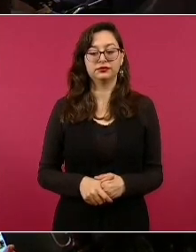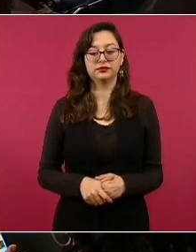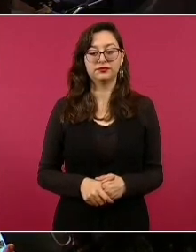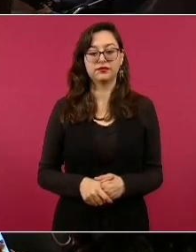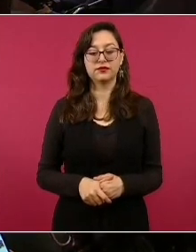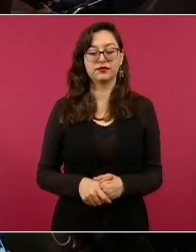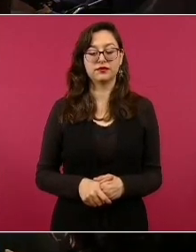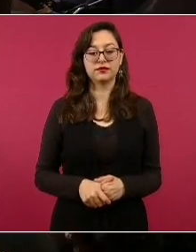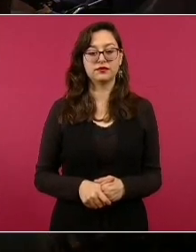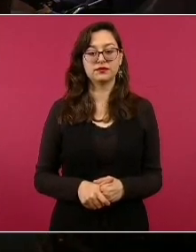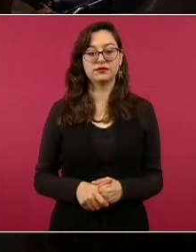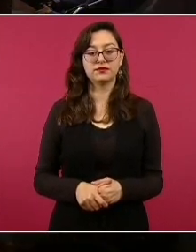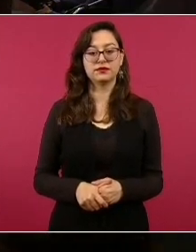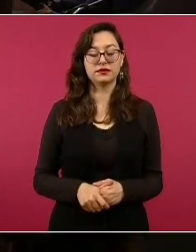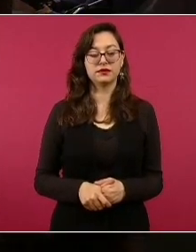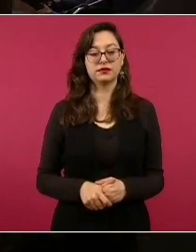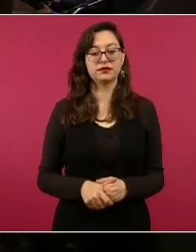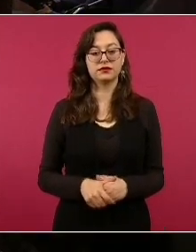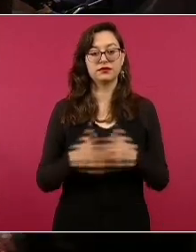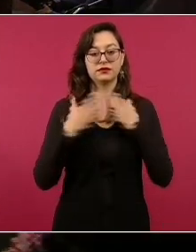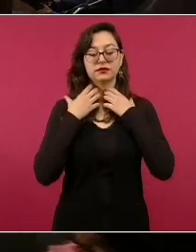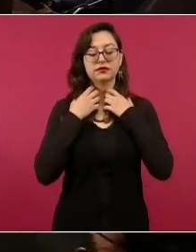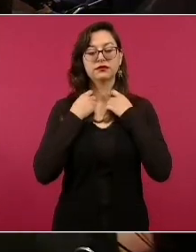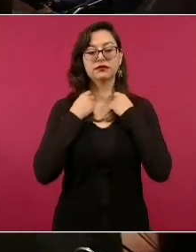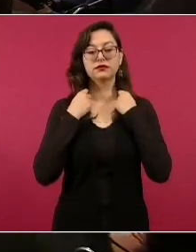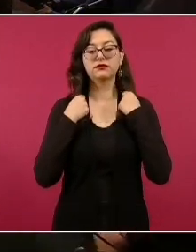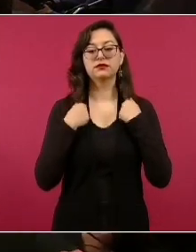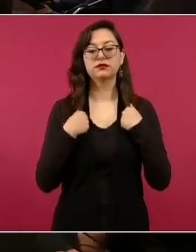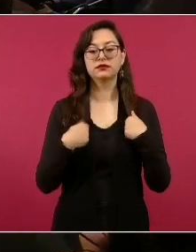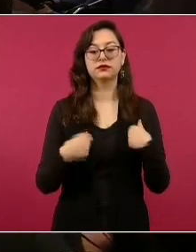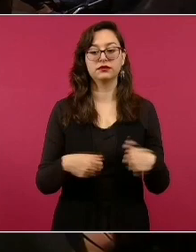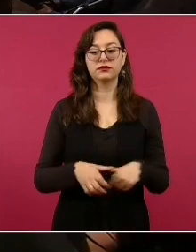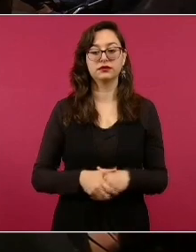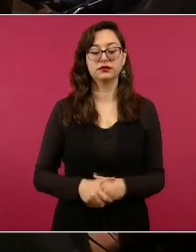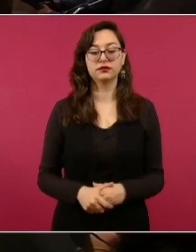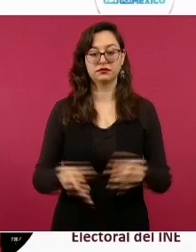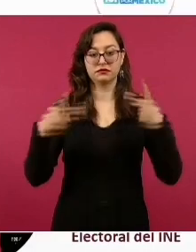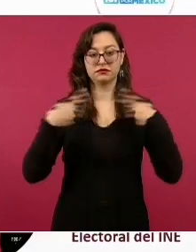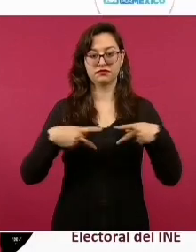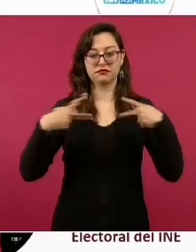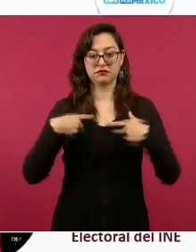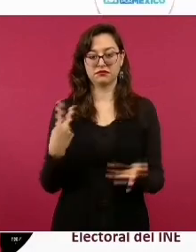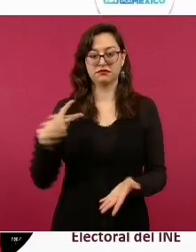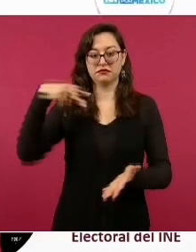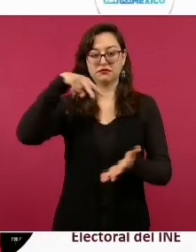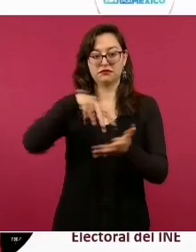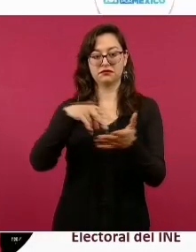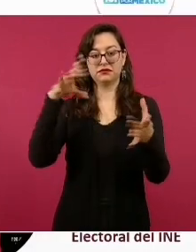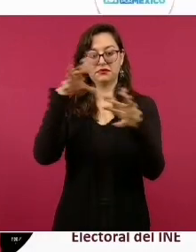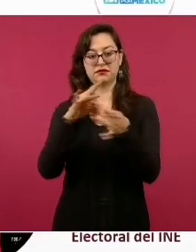Y los que hablaron, Beatriz Páez,